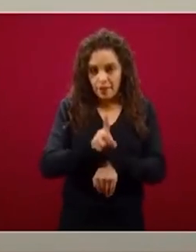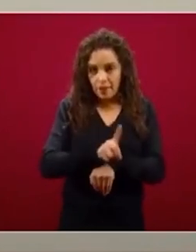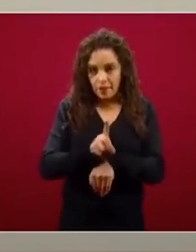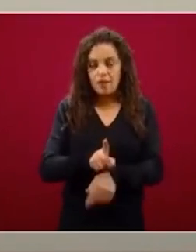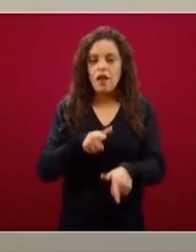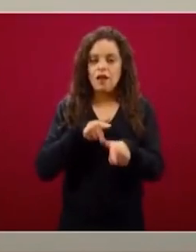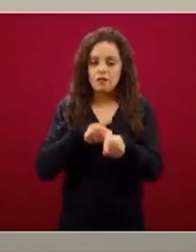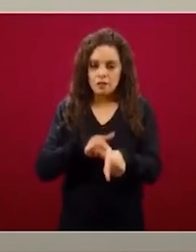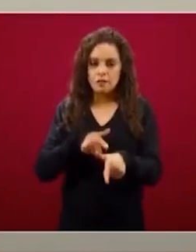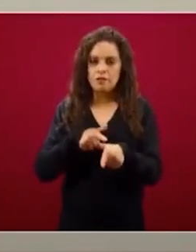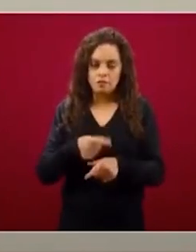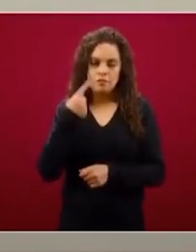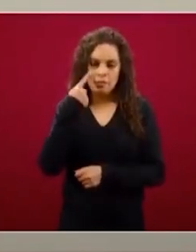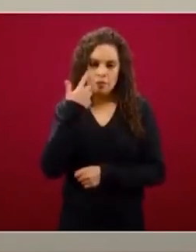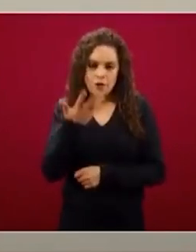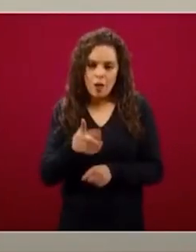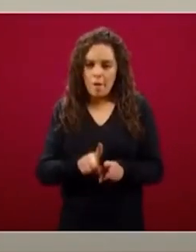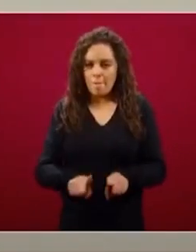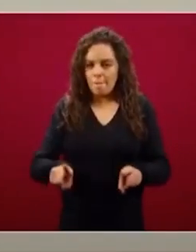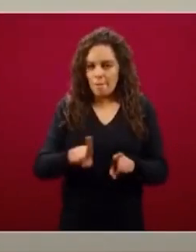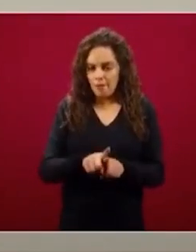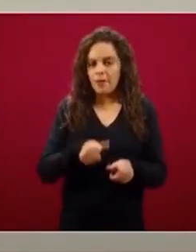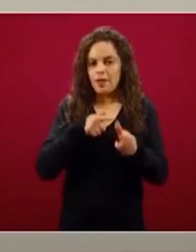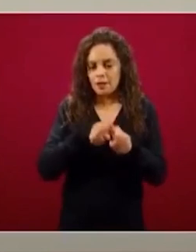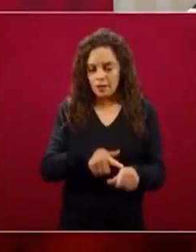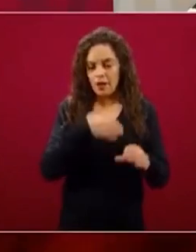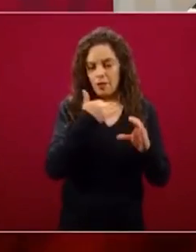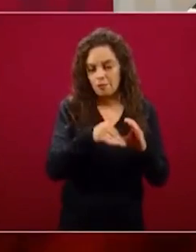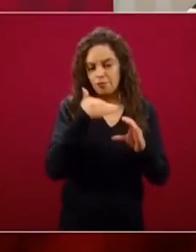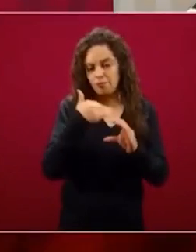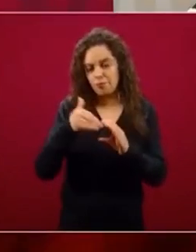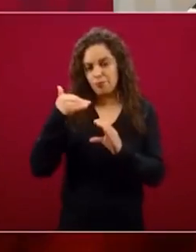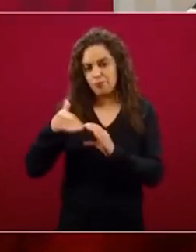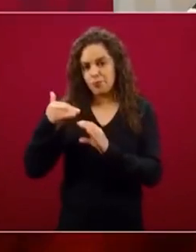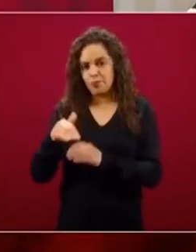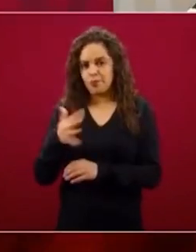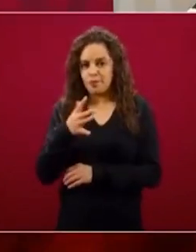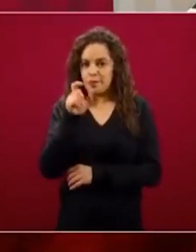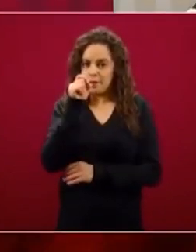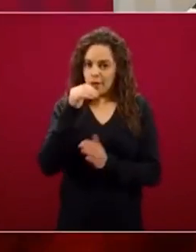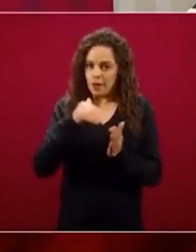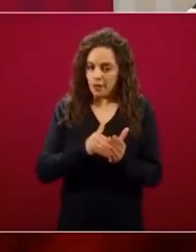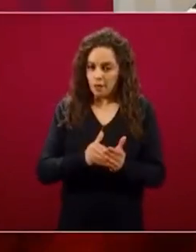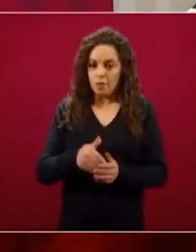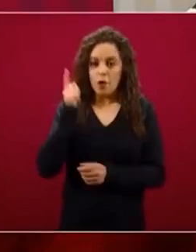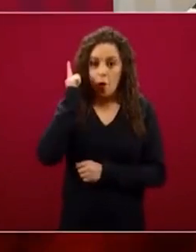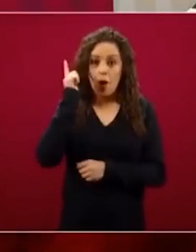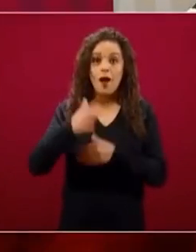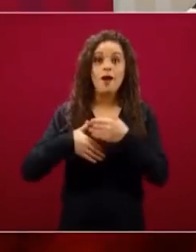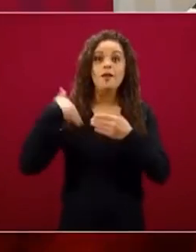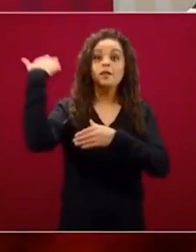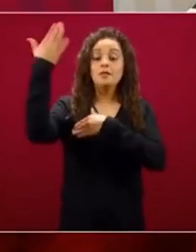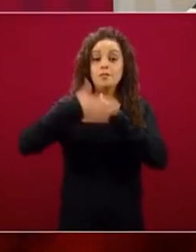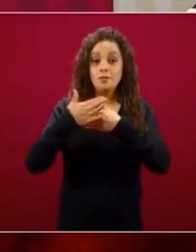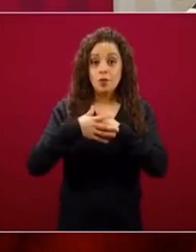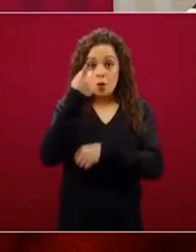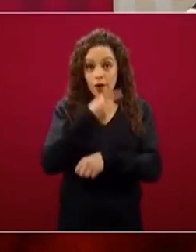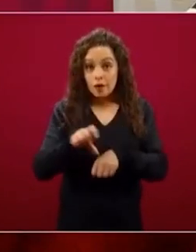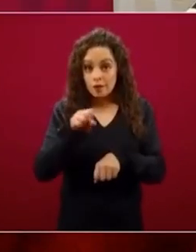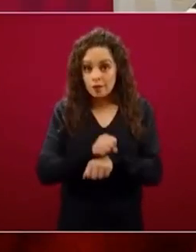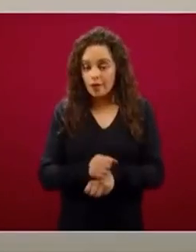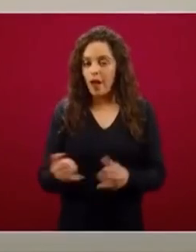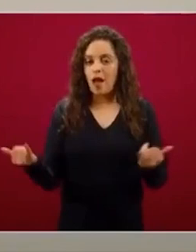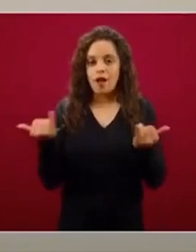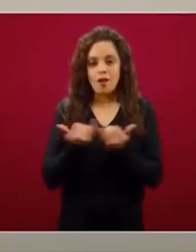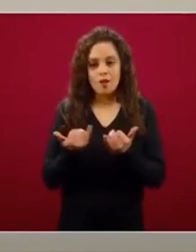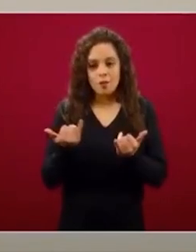similar como de 20 mil y esperamos seguir avanzando así la próxima semana, de manera que dispersemos